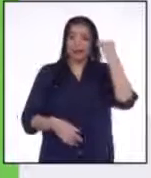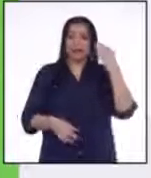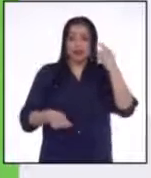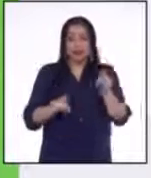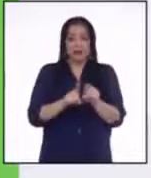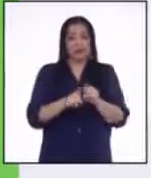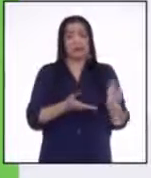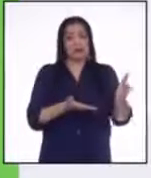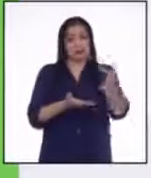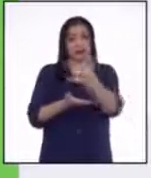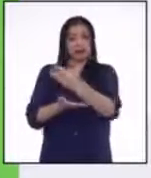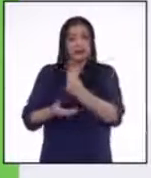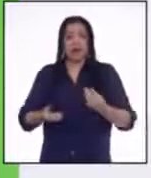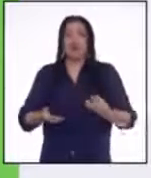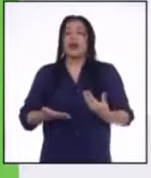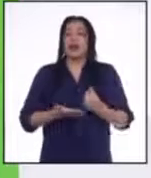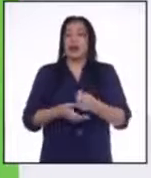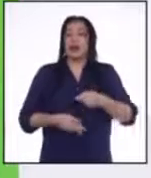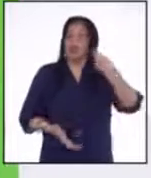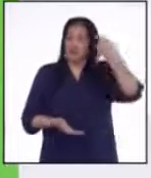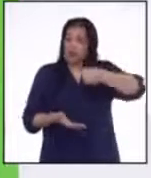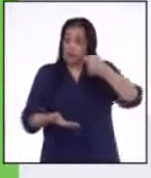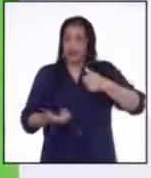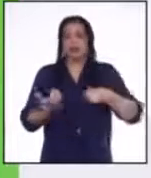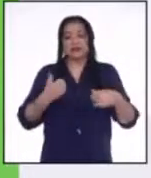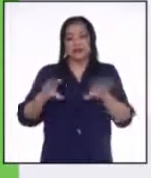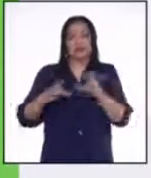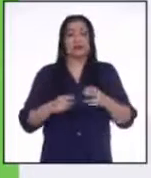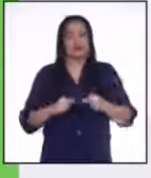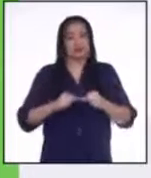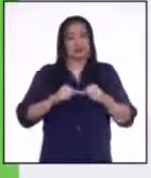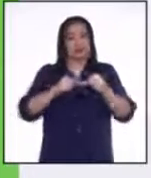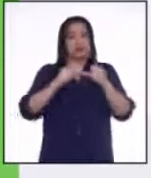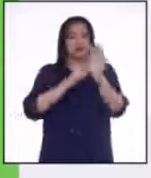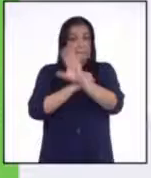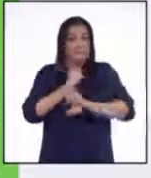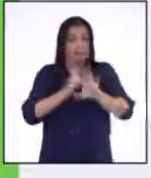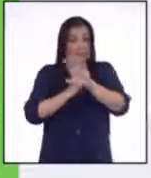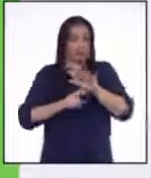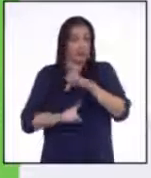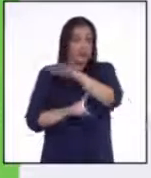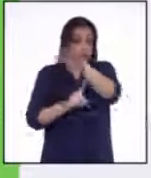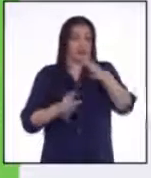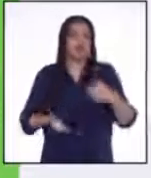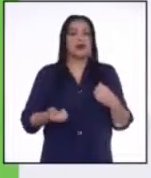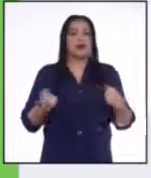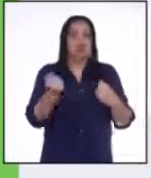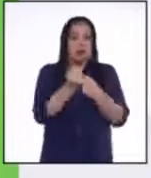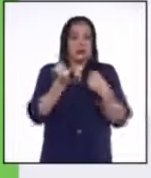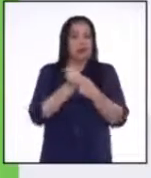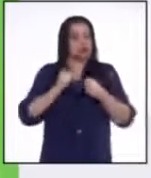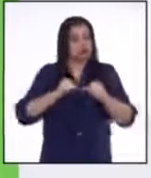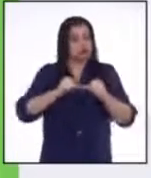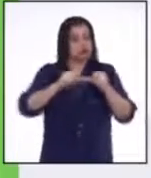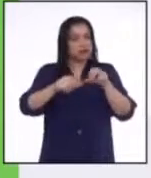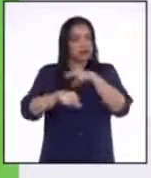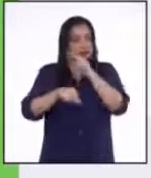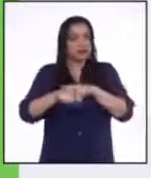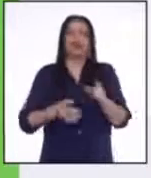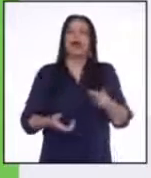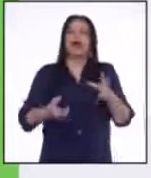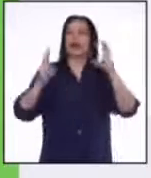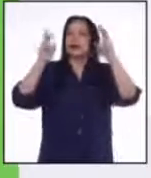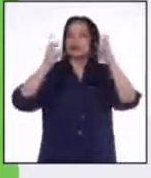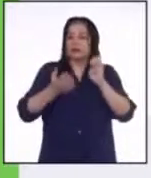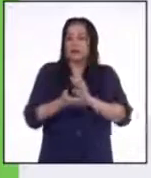ingresos económicos que ayudan a financiar las actividades de conservación, apoya a la conservación. En el de la